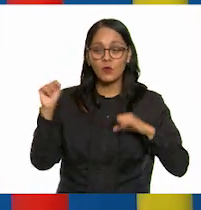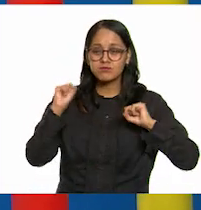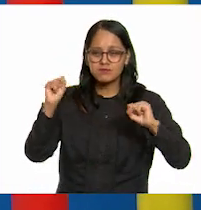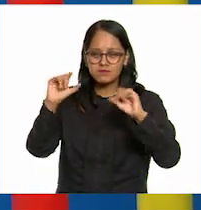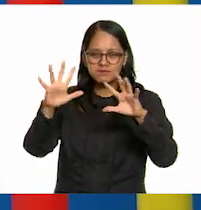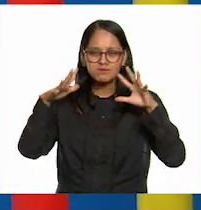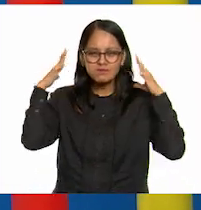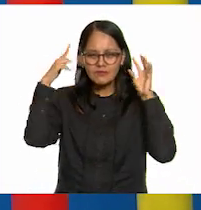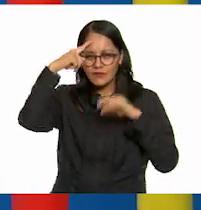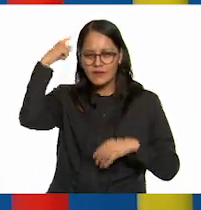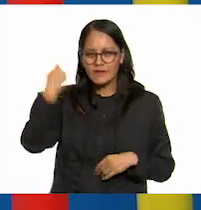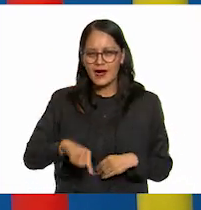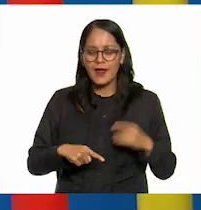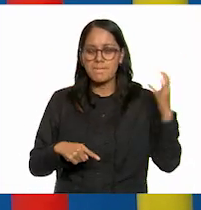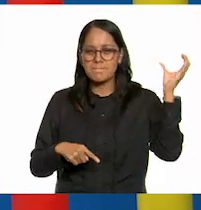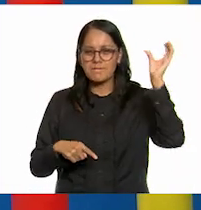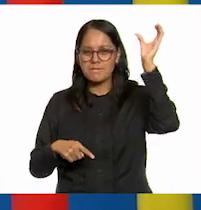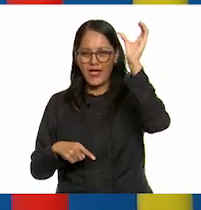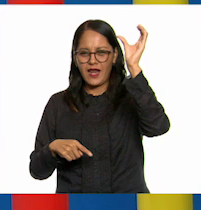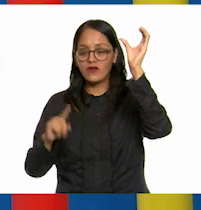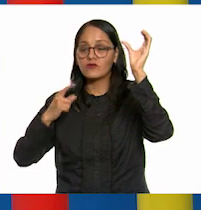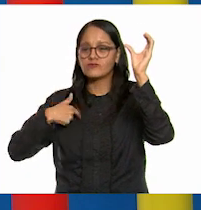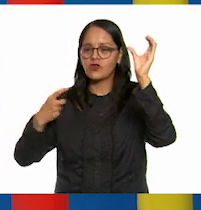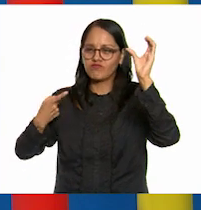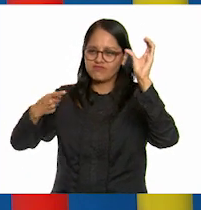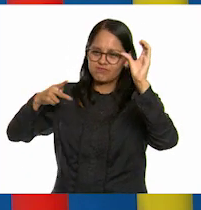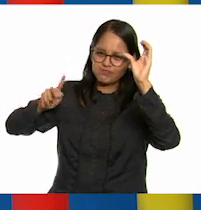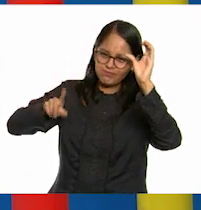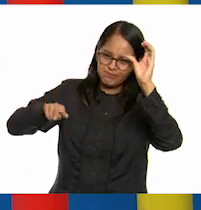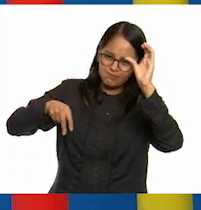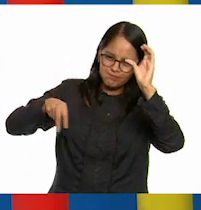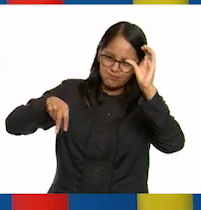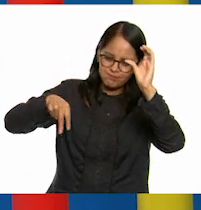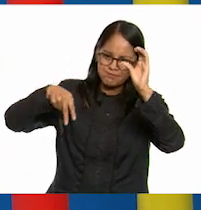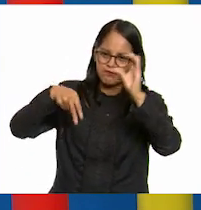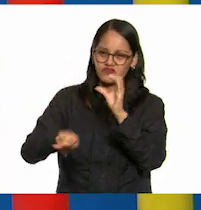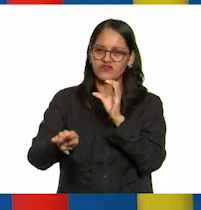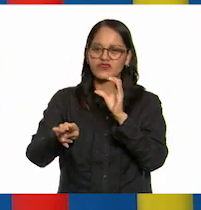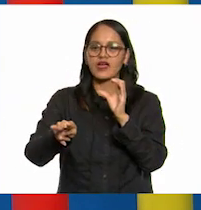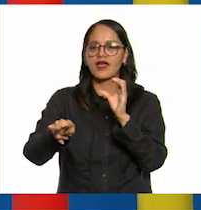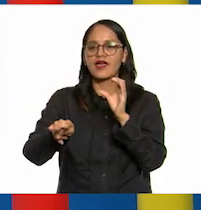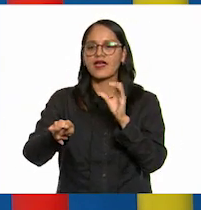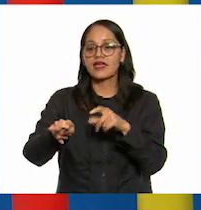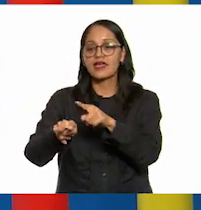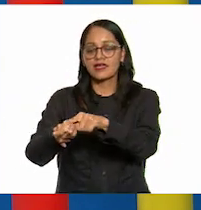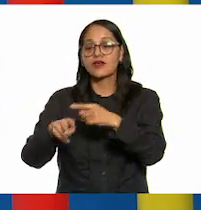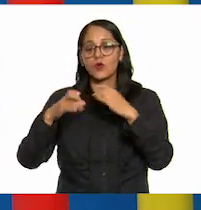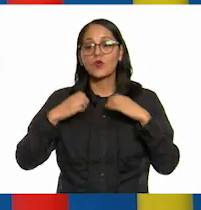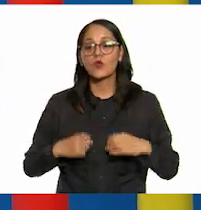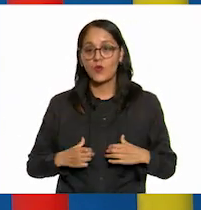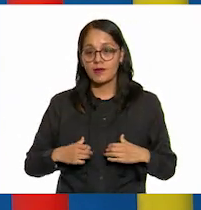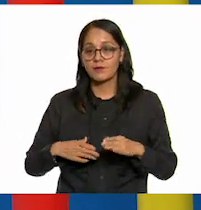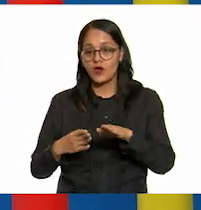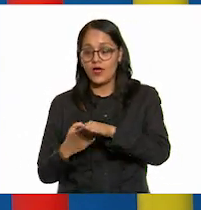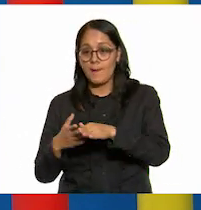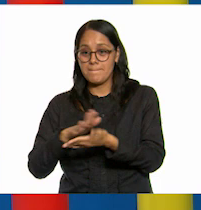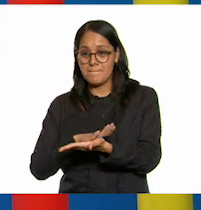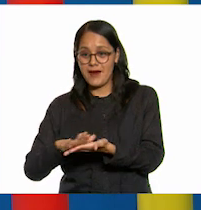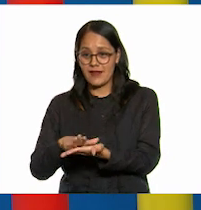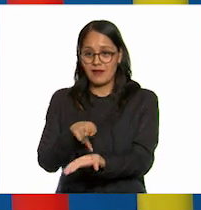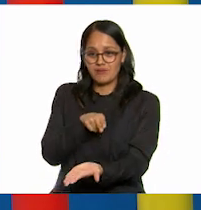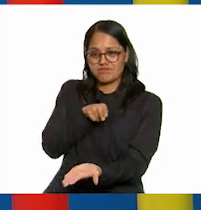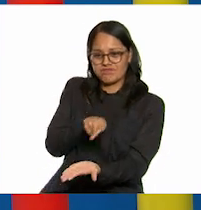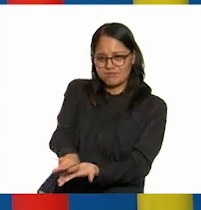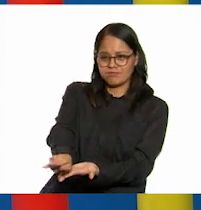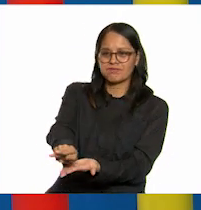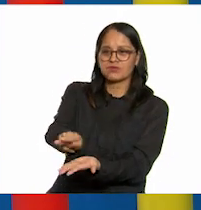ganarle a la pelota y al barrerte la fricción entra en tu cuerpo y la ropa con el suelo lo frena disminuyendo